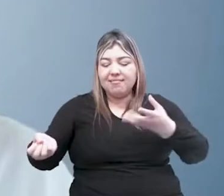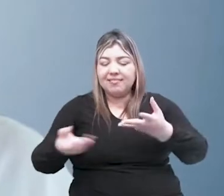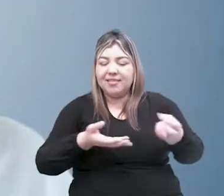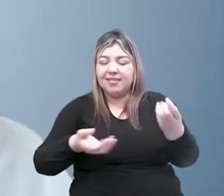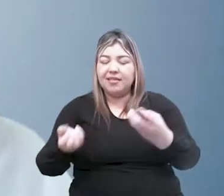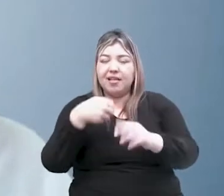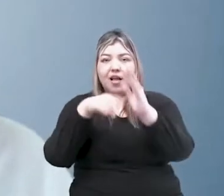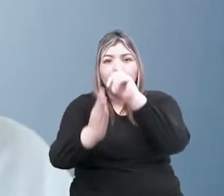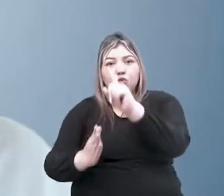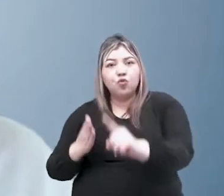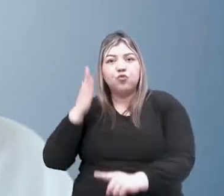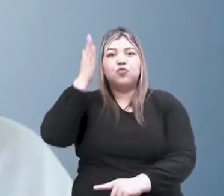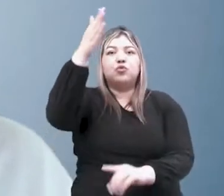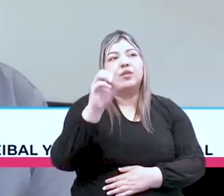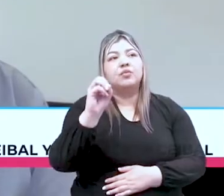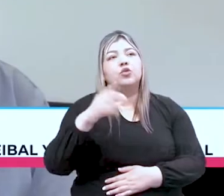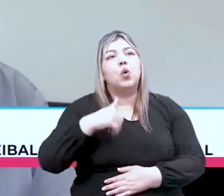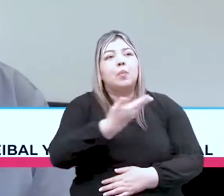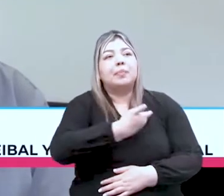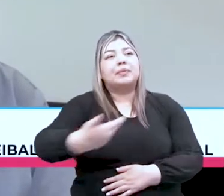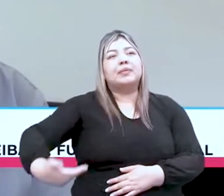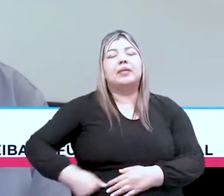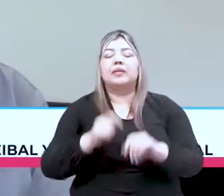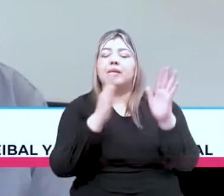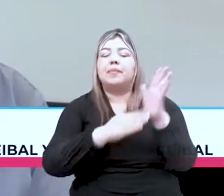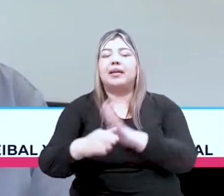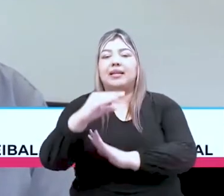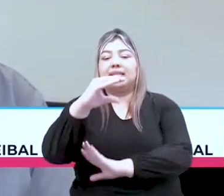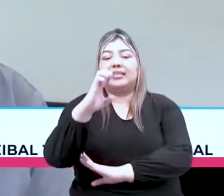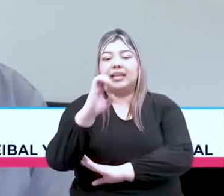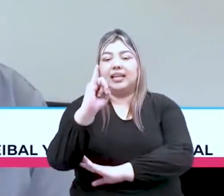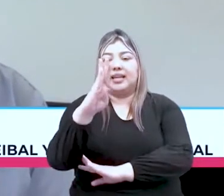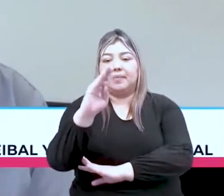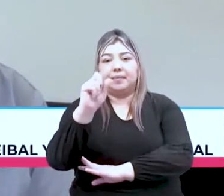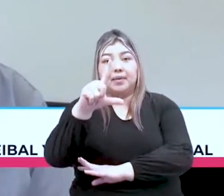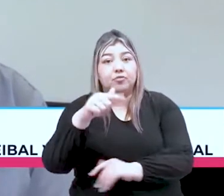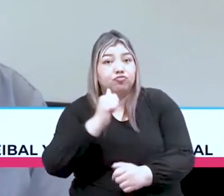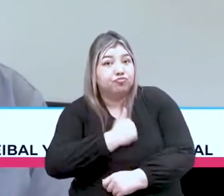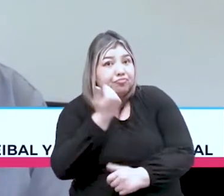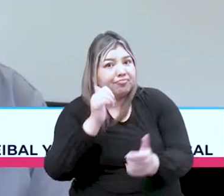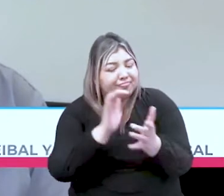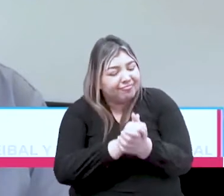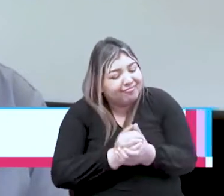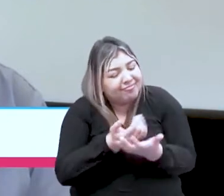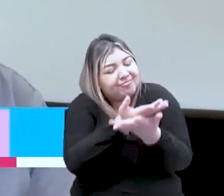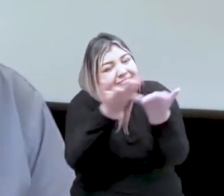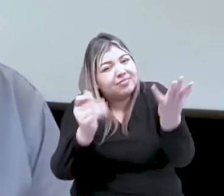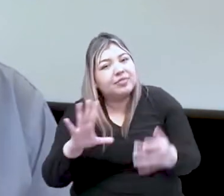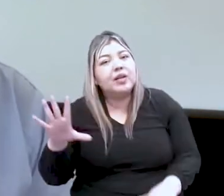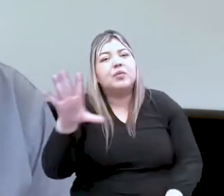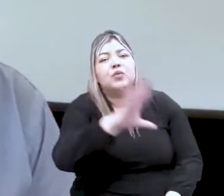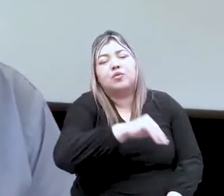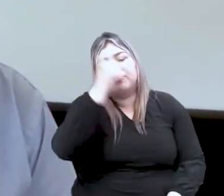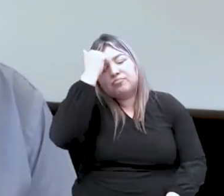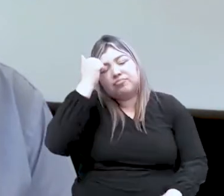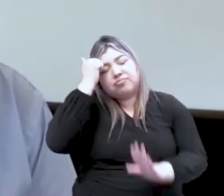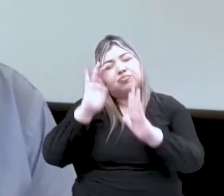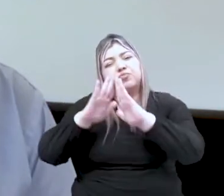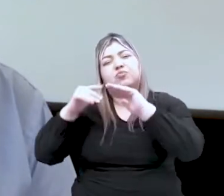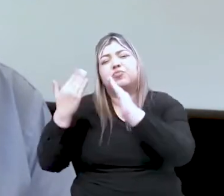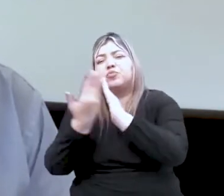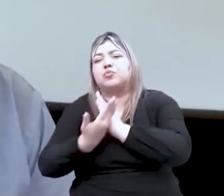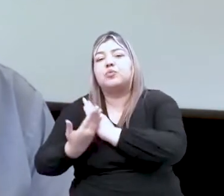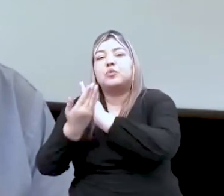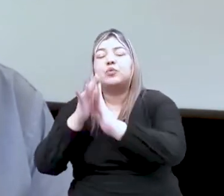para todos y para todas. Quiero aprovechar esta oportunidad para saludar a toda la comunidad educativa en Colombia y para